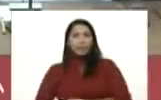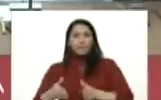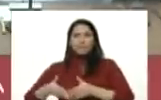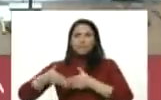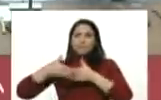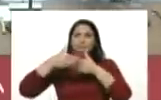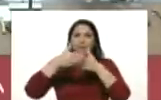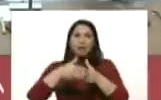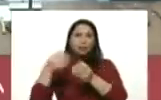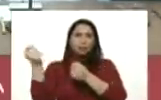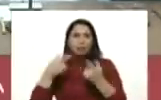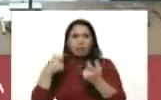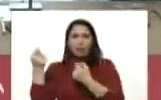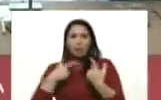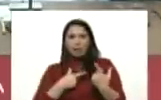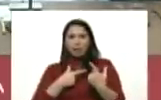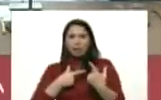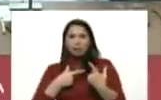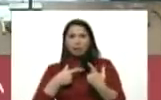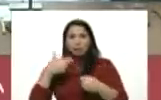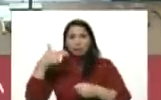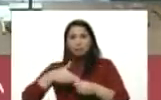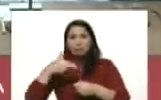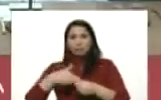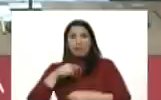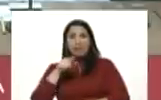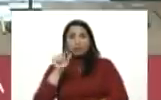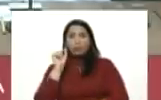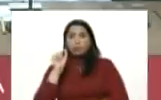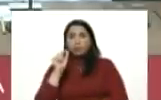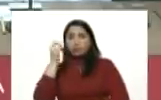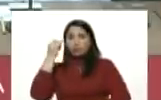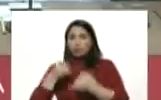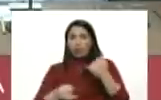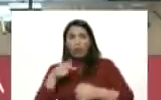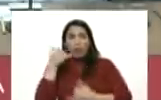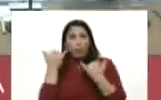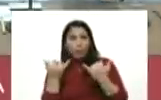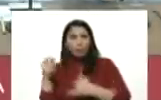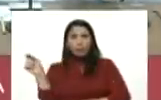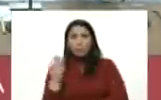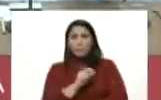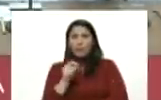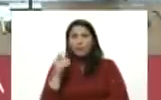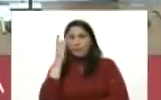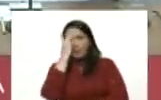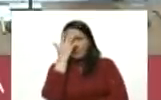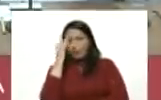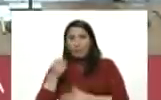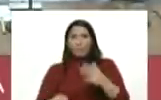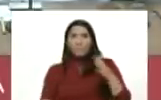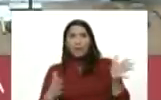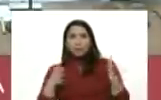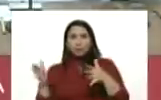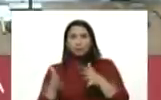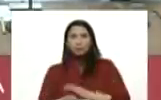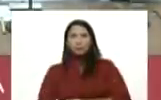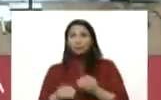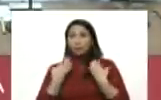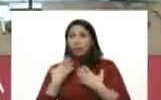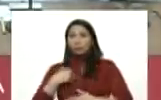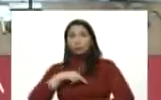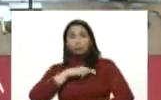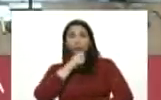para traer gasolina y eso llegó a su punto culminante ahorita en el mes de febrero marzo y bueno hemos